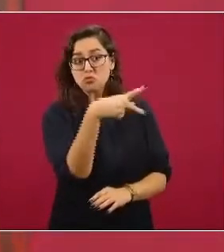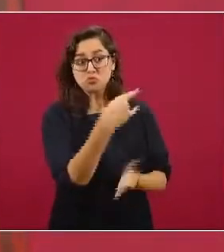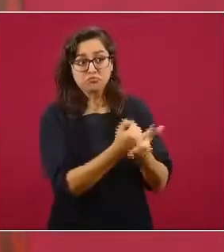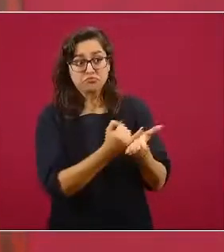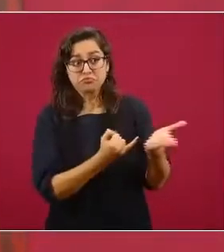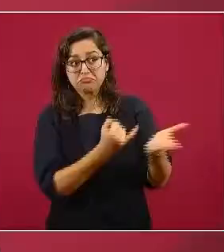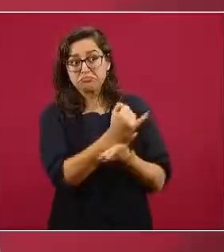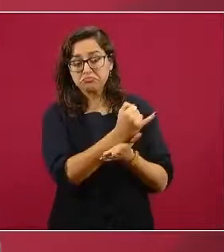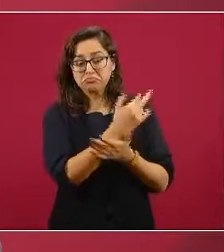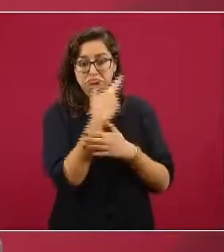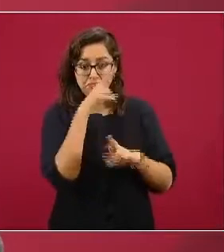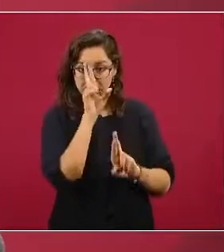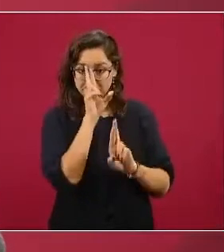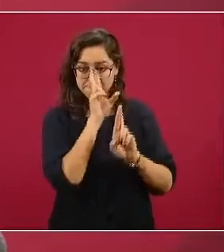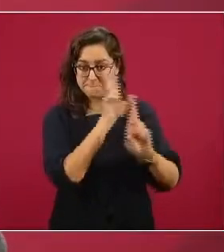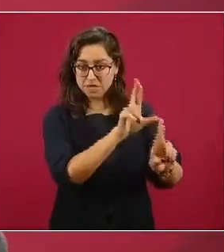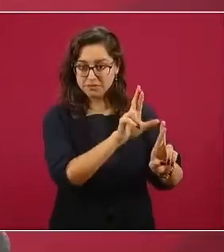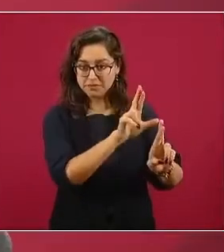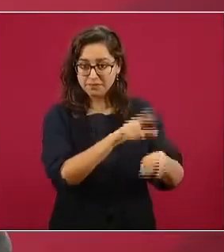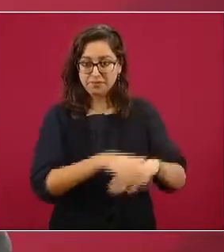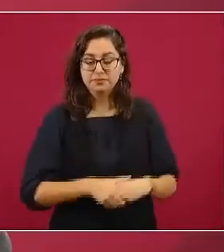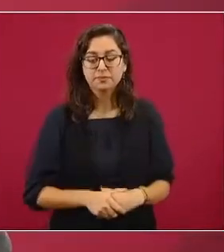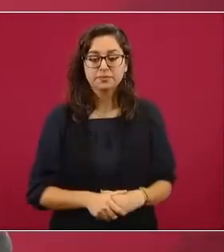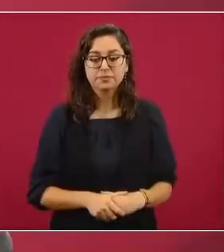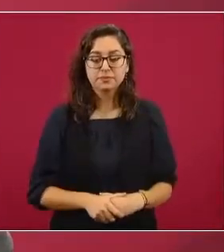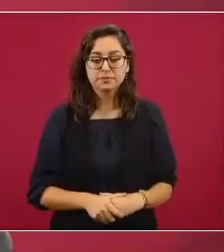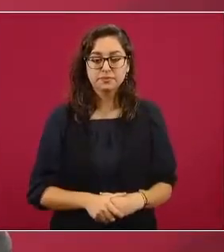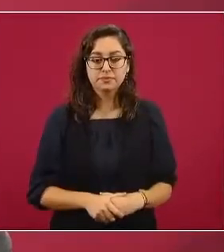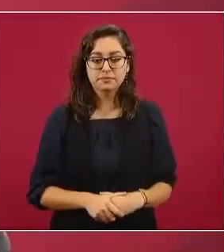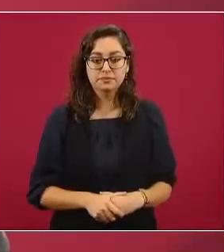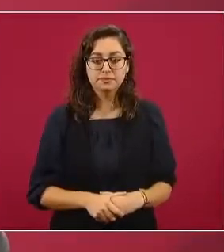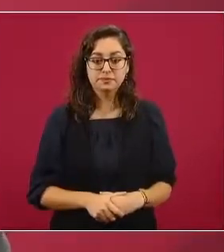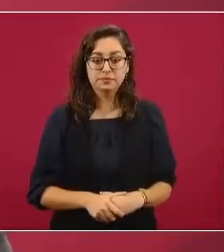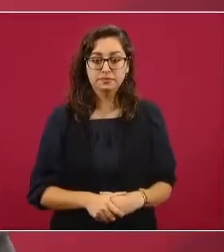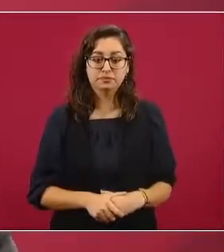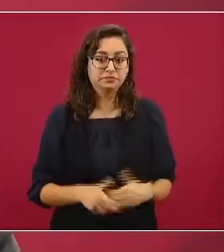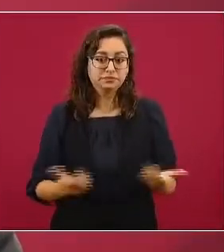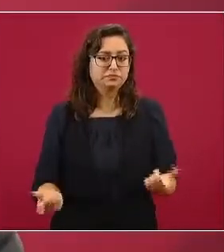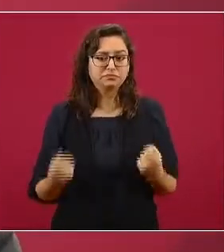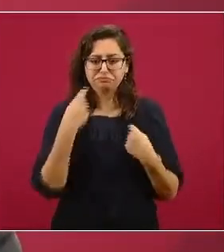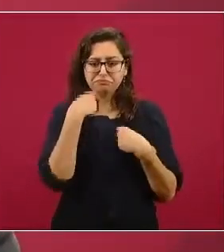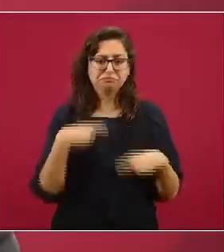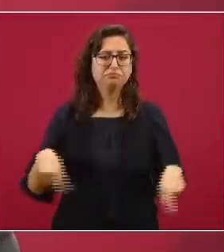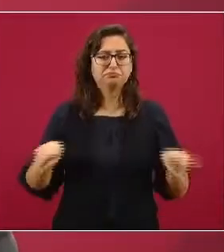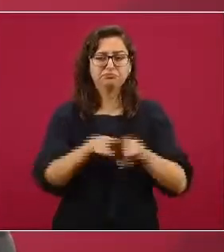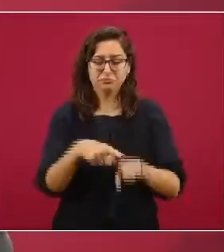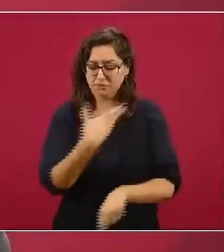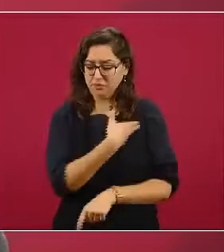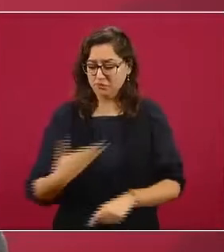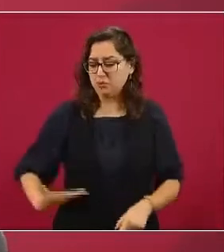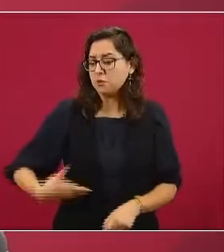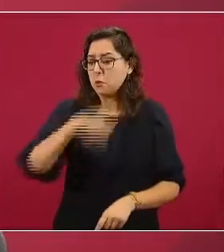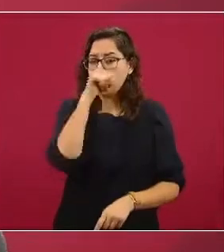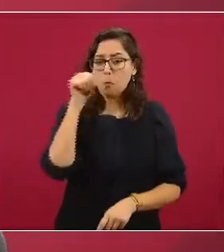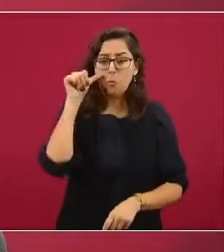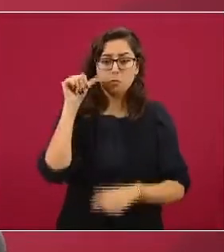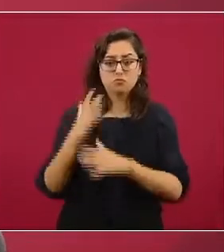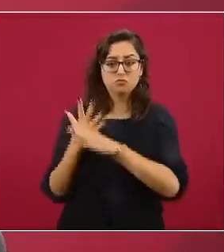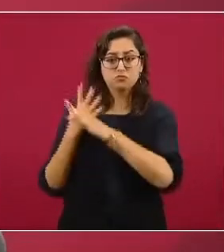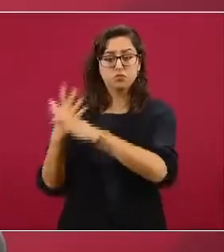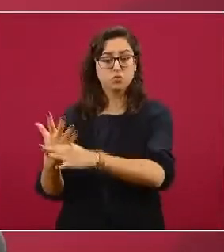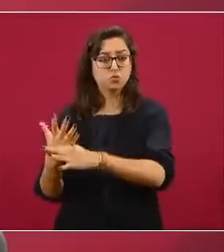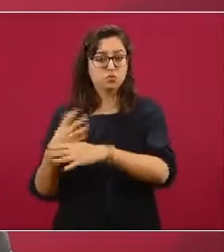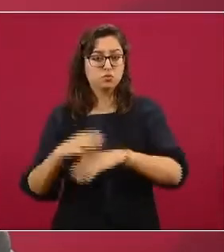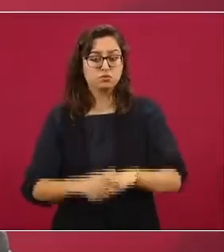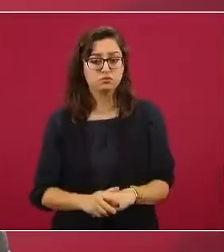esencia, es lo que decía el presidente Juárez, el respeto al